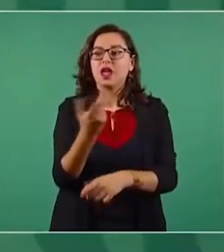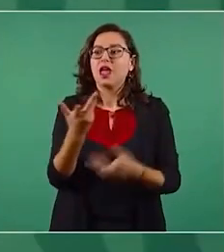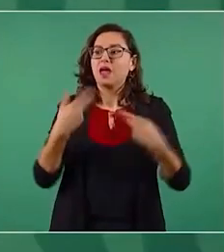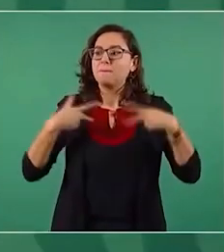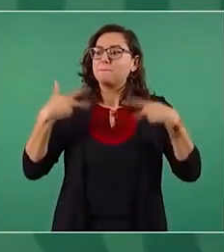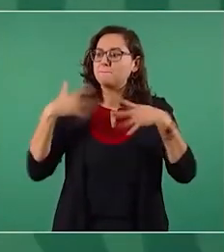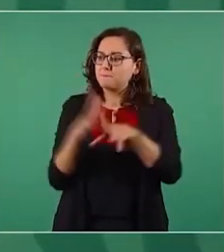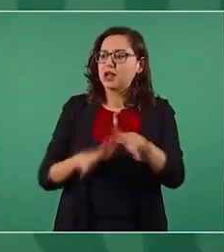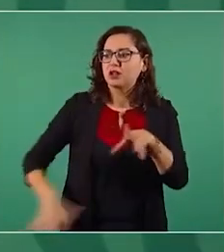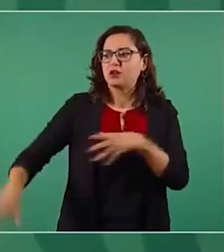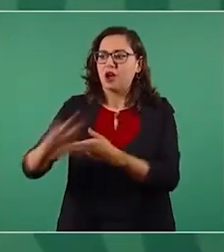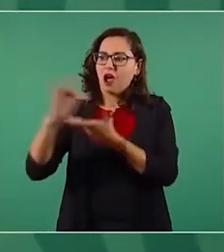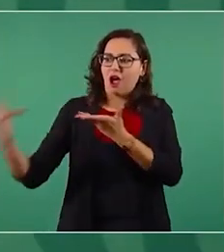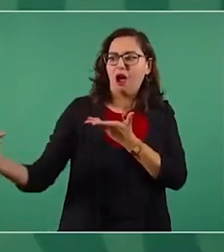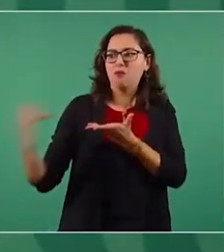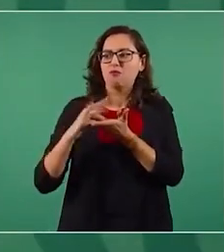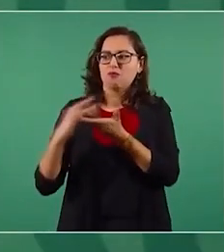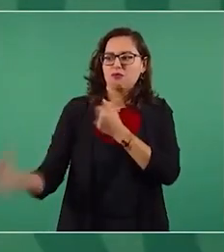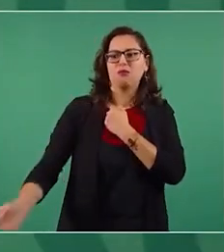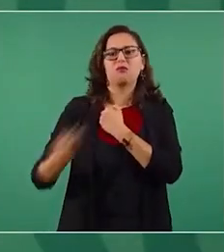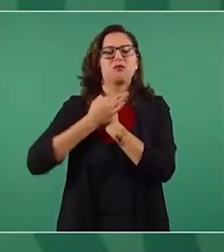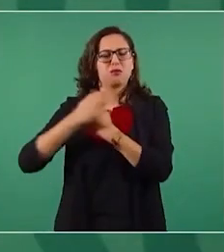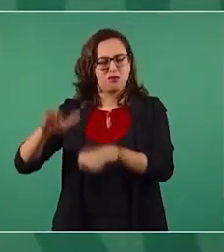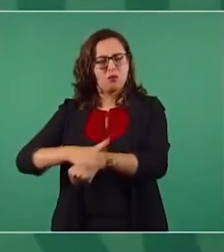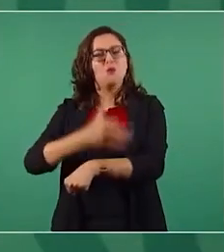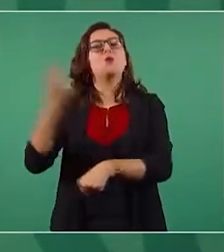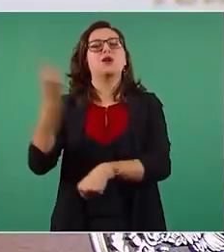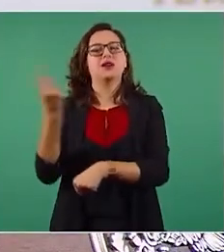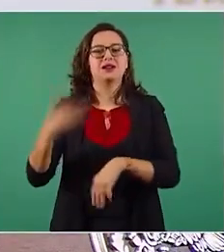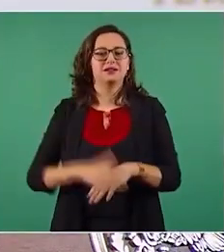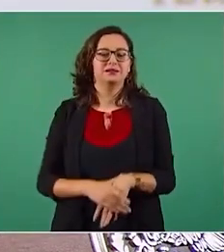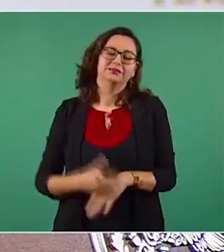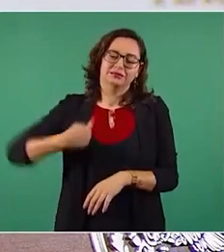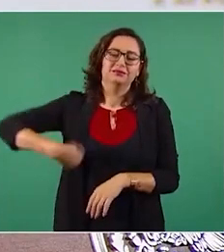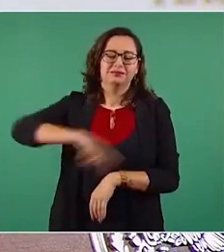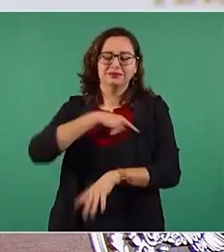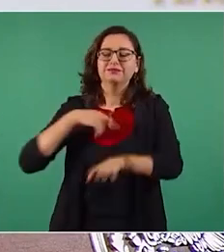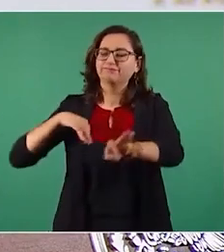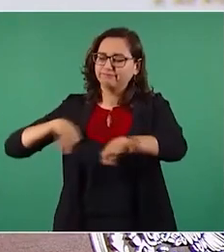para la gente, porque tenemos nada más como amo al pueblo de México.